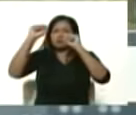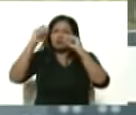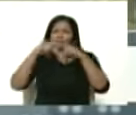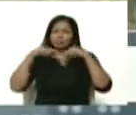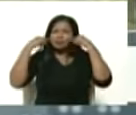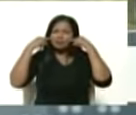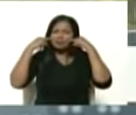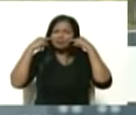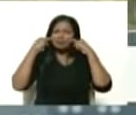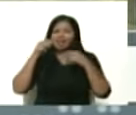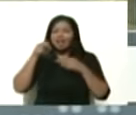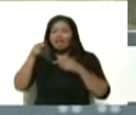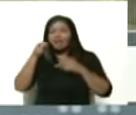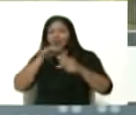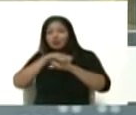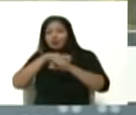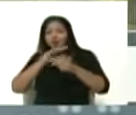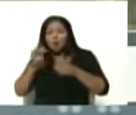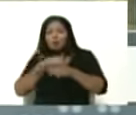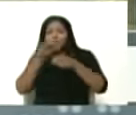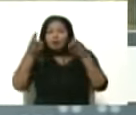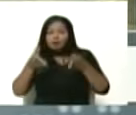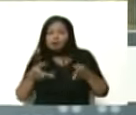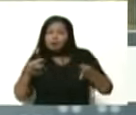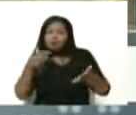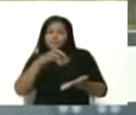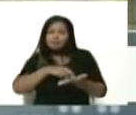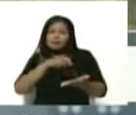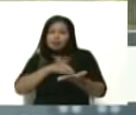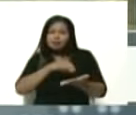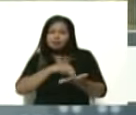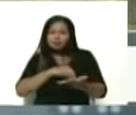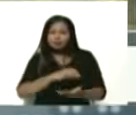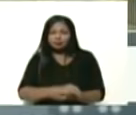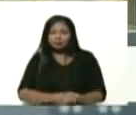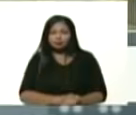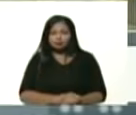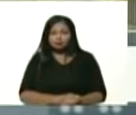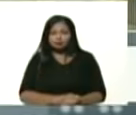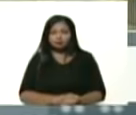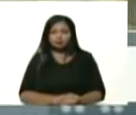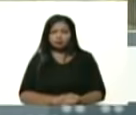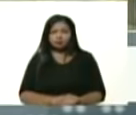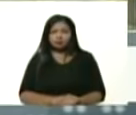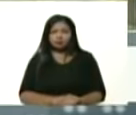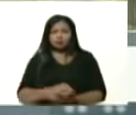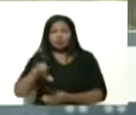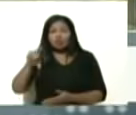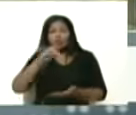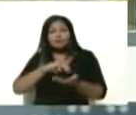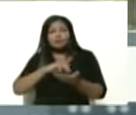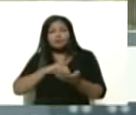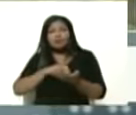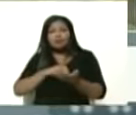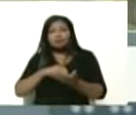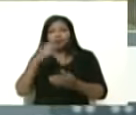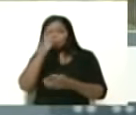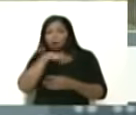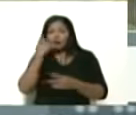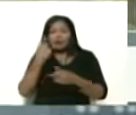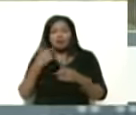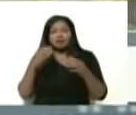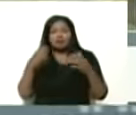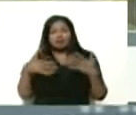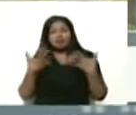Héctor Rodríguez gobernador del Estado Miranda Estado Miranda su cara triunfante